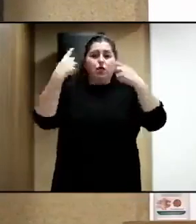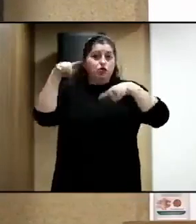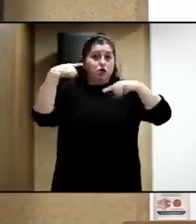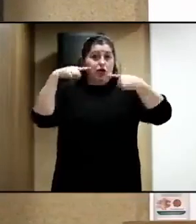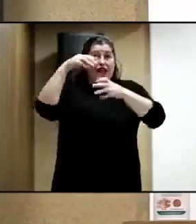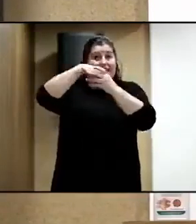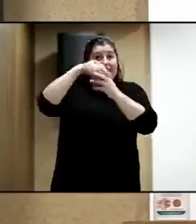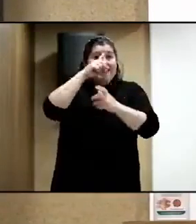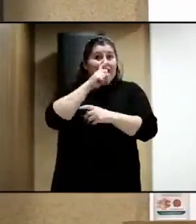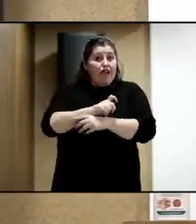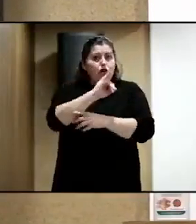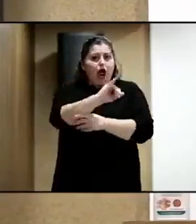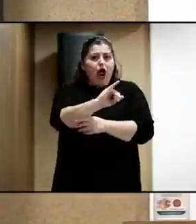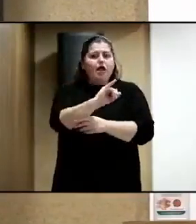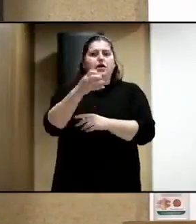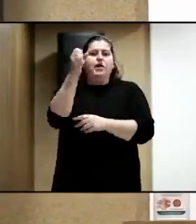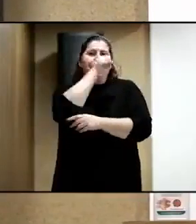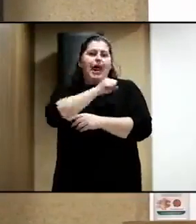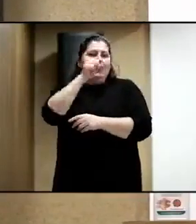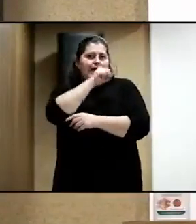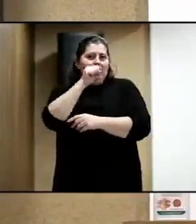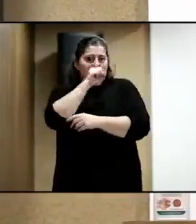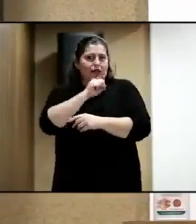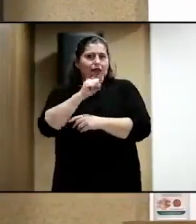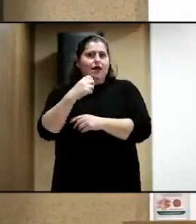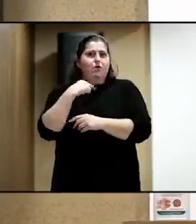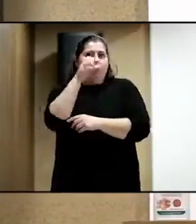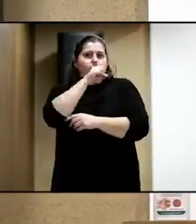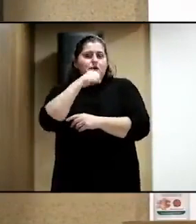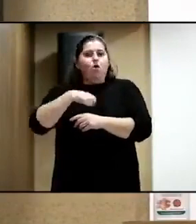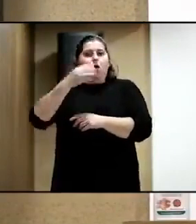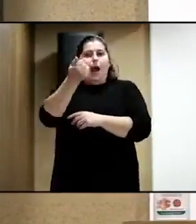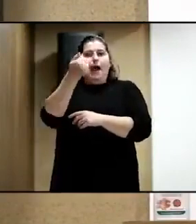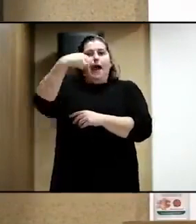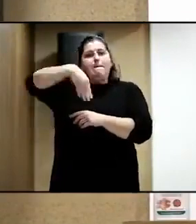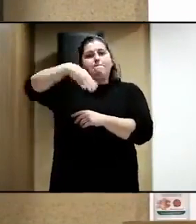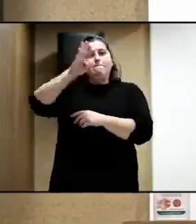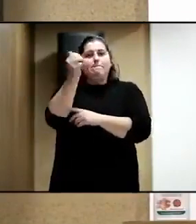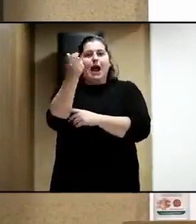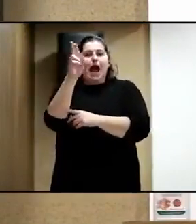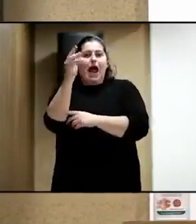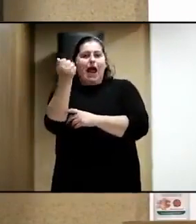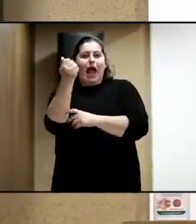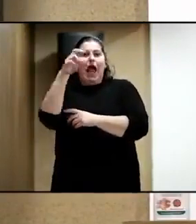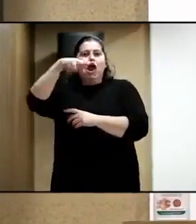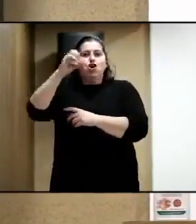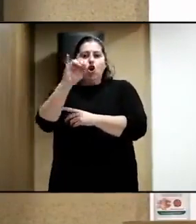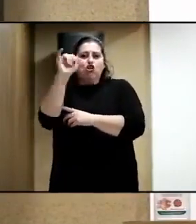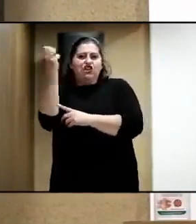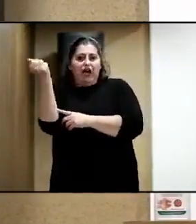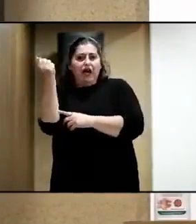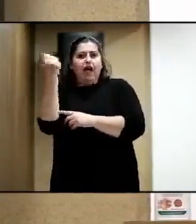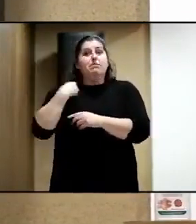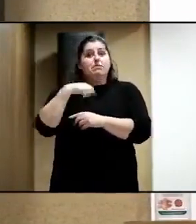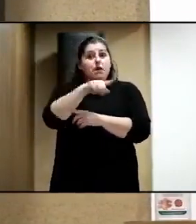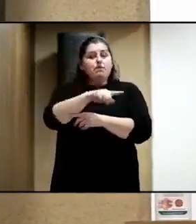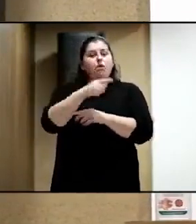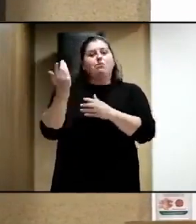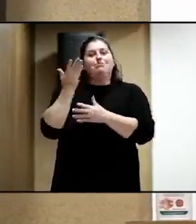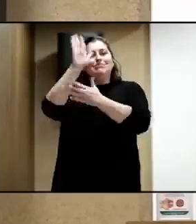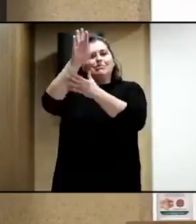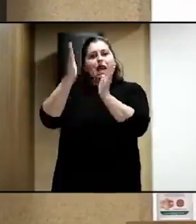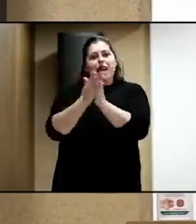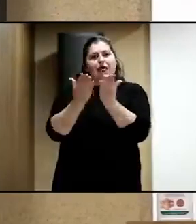a la vocalista, como os decía, de Amparanoia, Amparo Sánchez, que viene a presentarnos su libro,